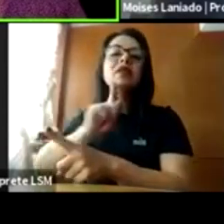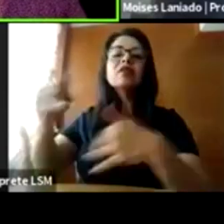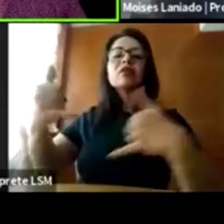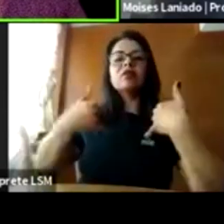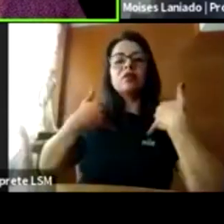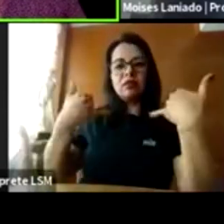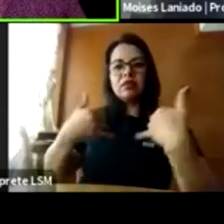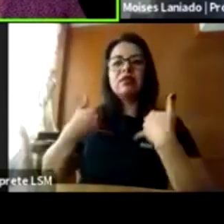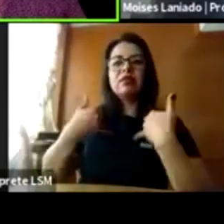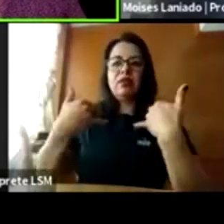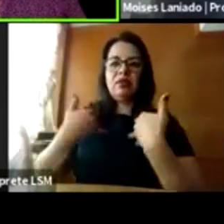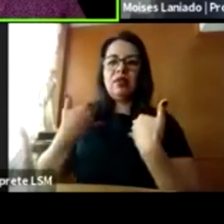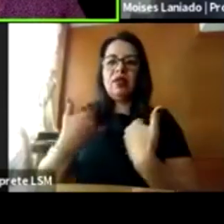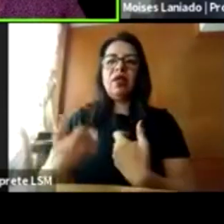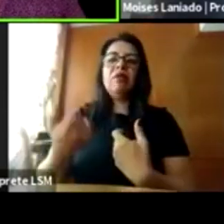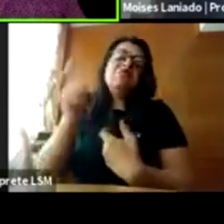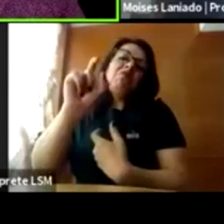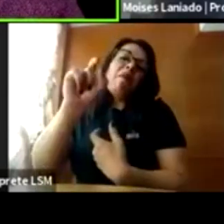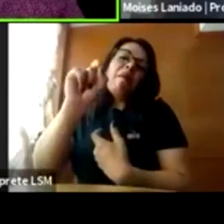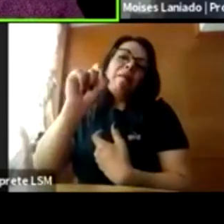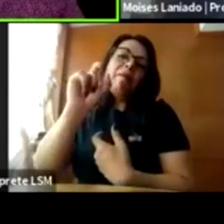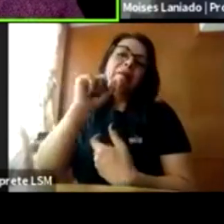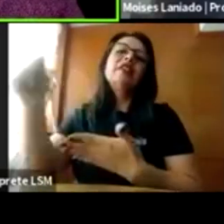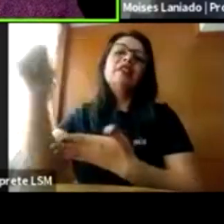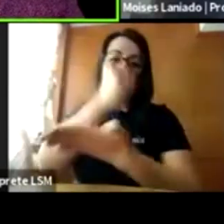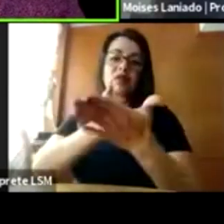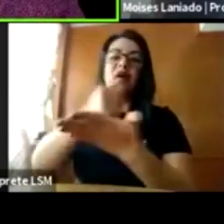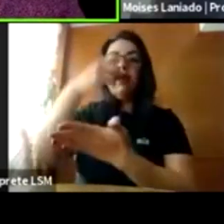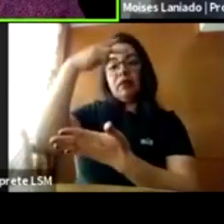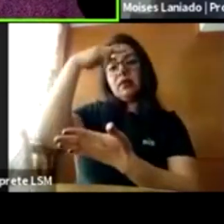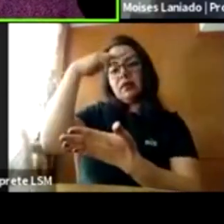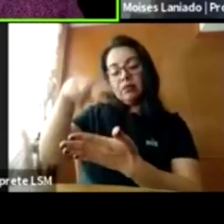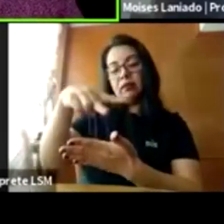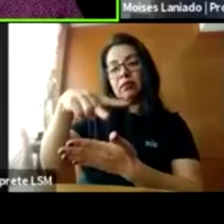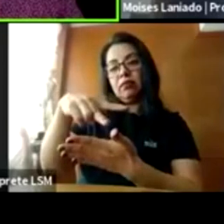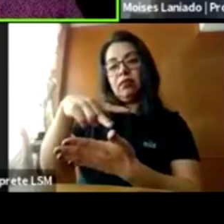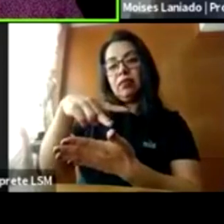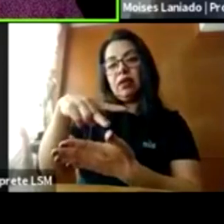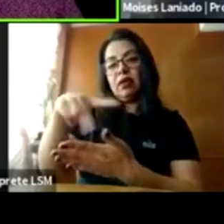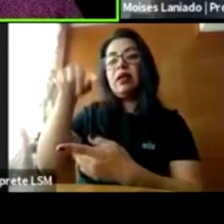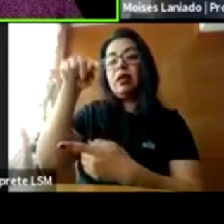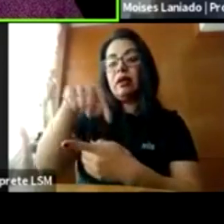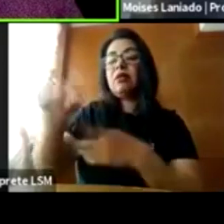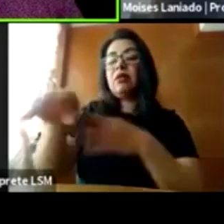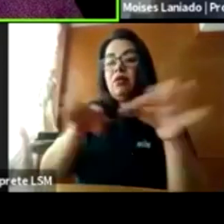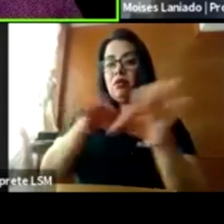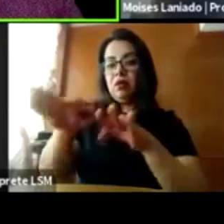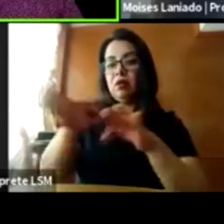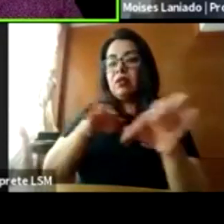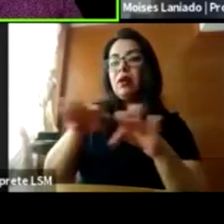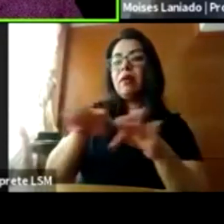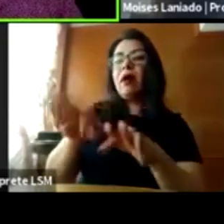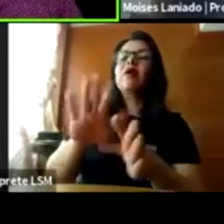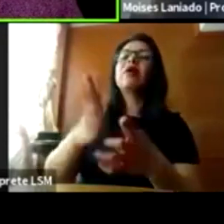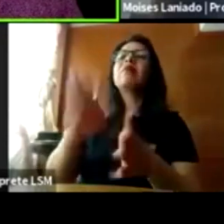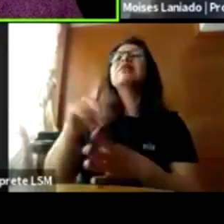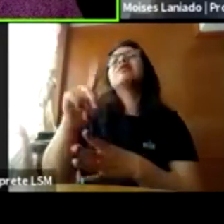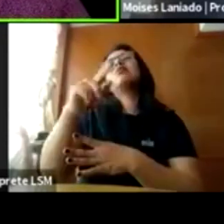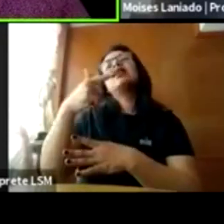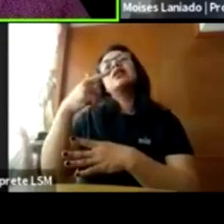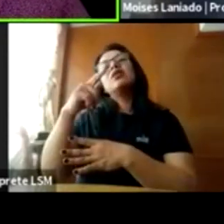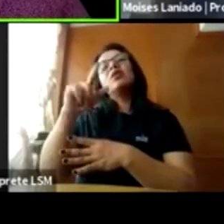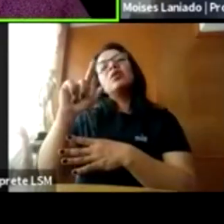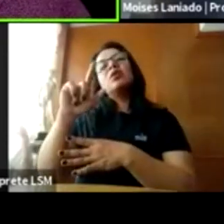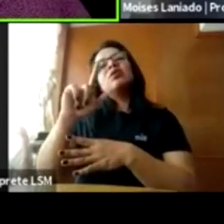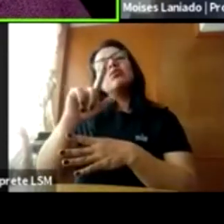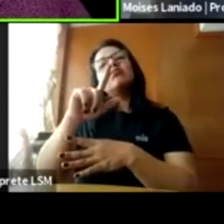más de 20 ciudades de la República Mexicana y le hemos dado cursos a más de 275 mil personas en el país. En